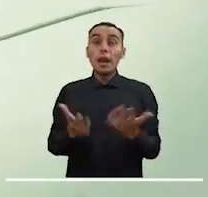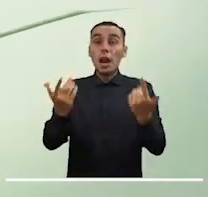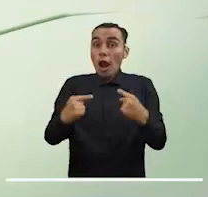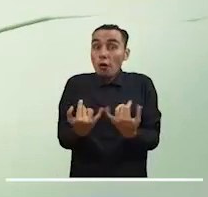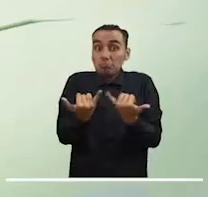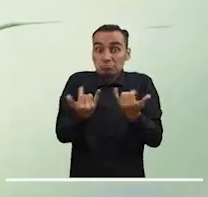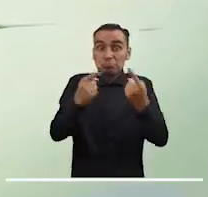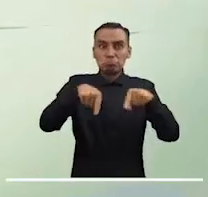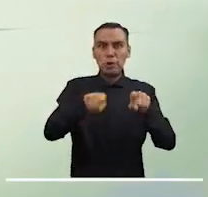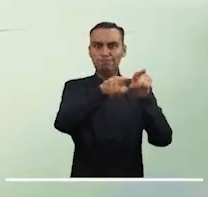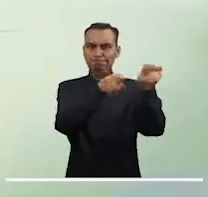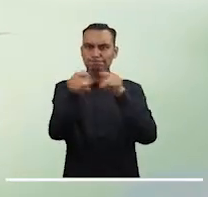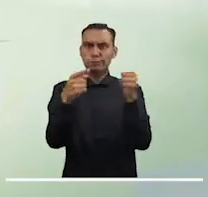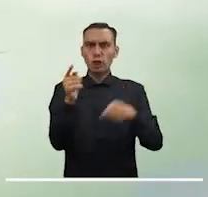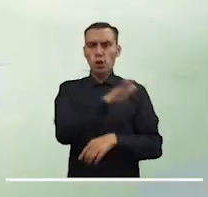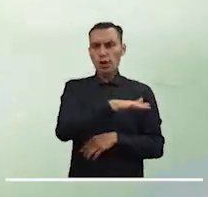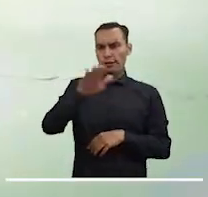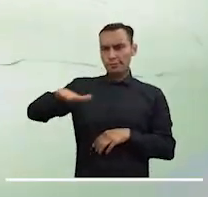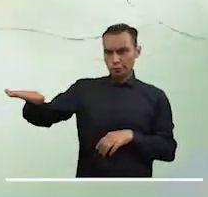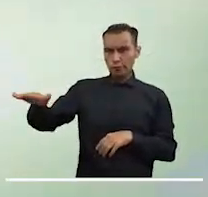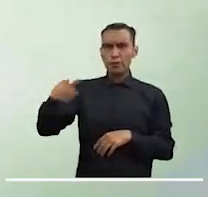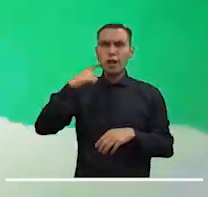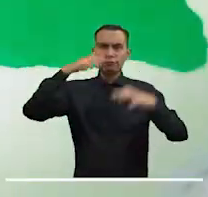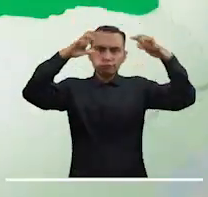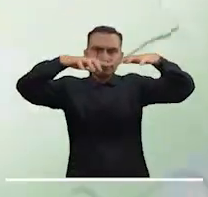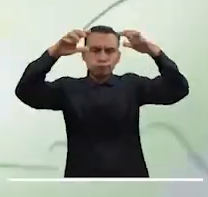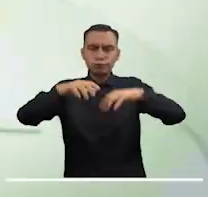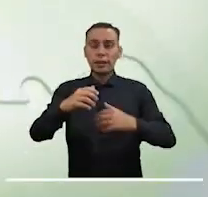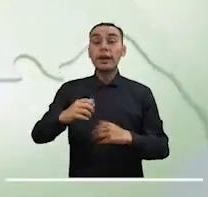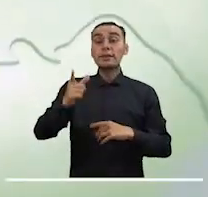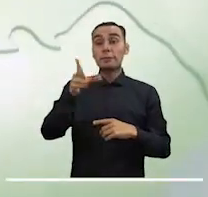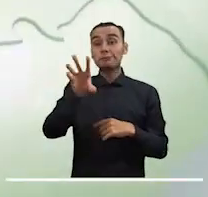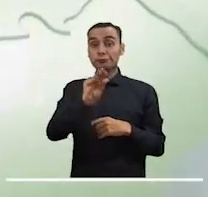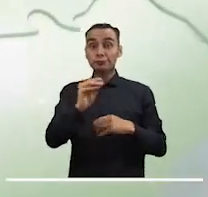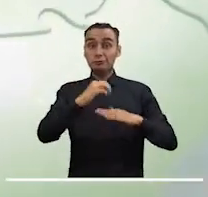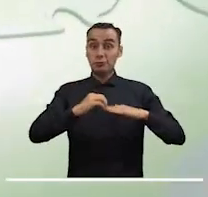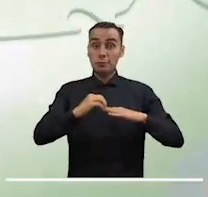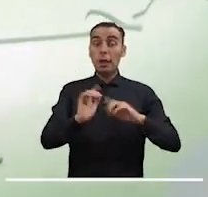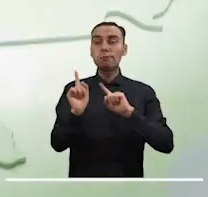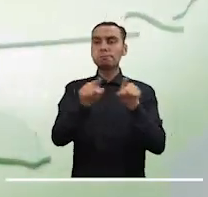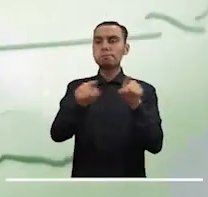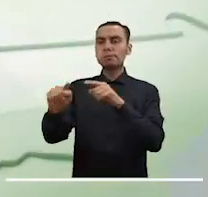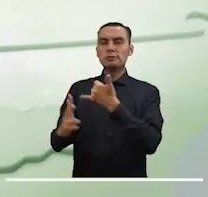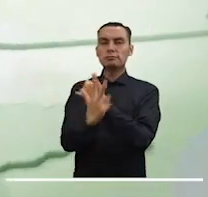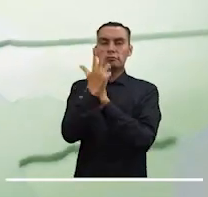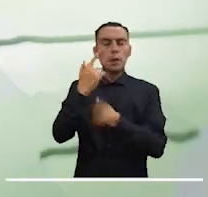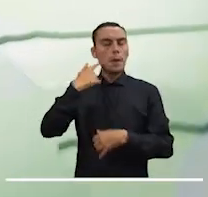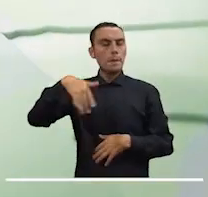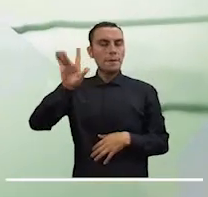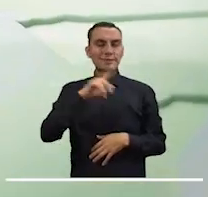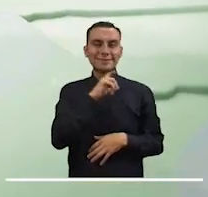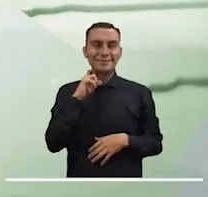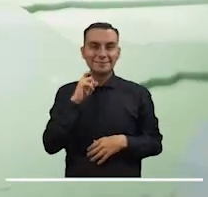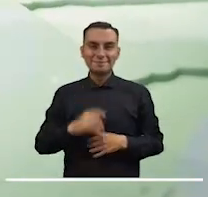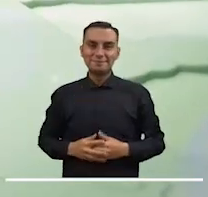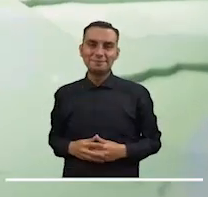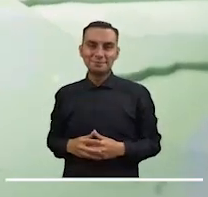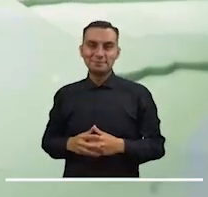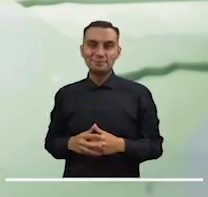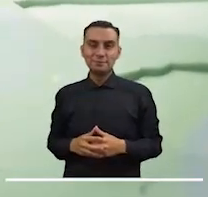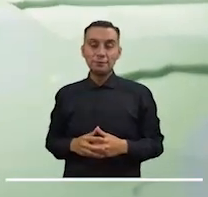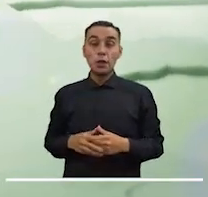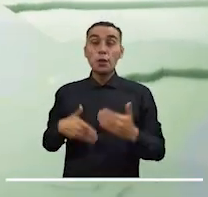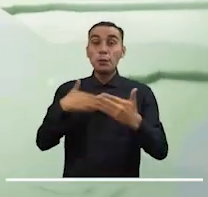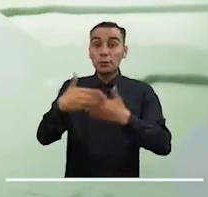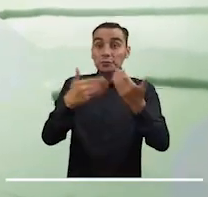se pueden registrar en Antioquia, Eje Cafetero y Tolima, en el resto de la región andina se estima tiempo seco. Aunque las nubes